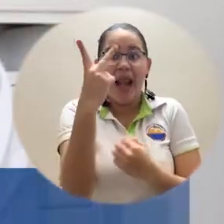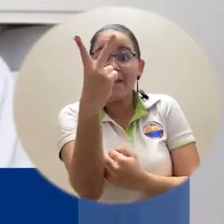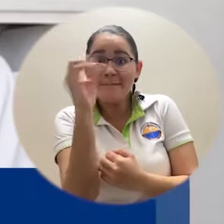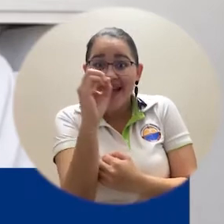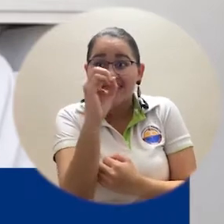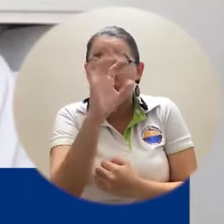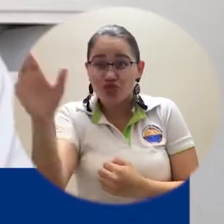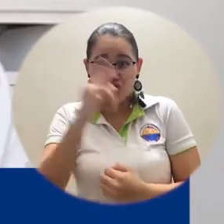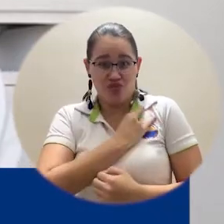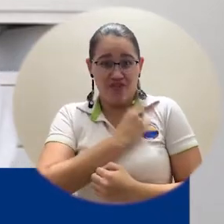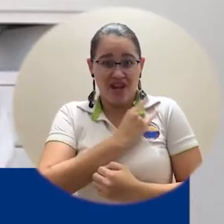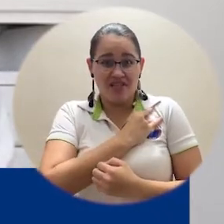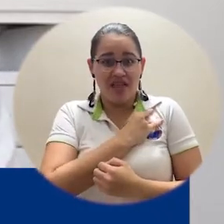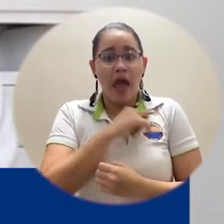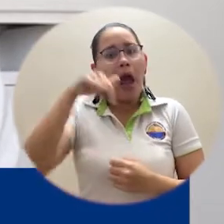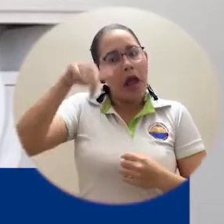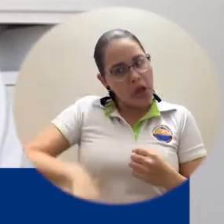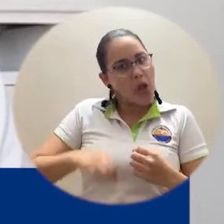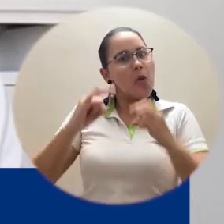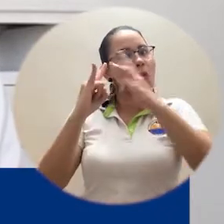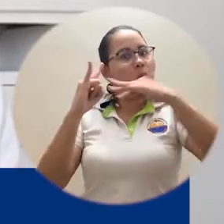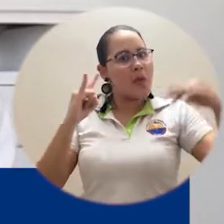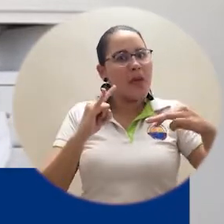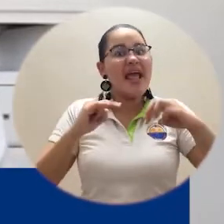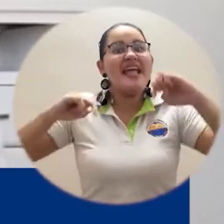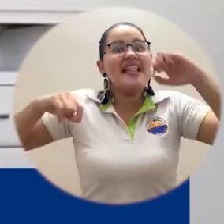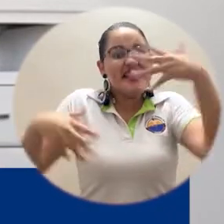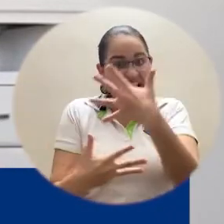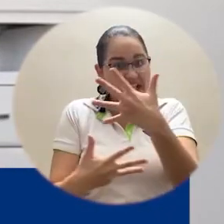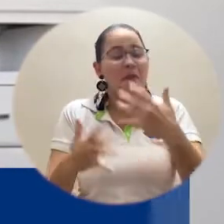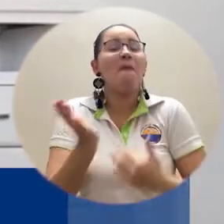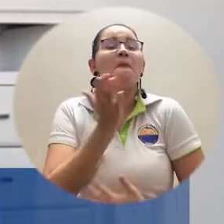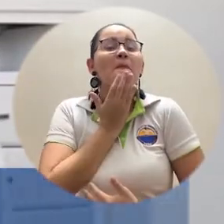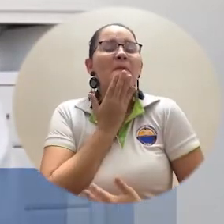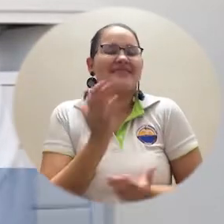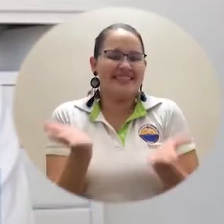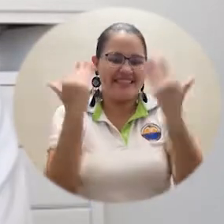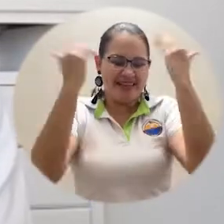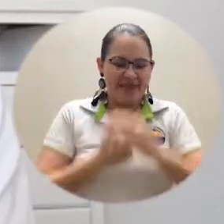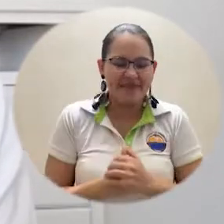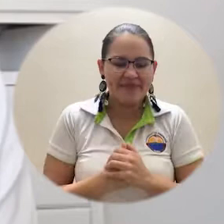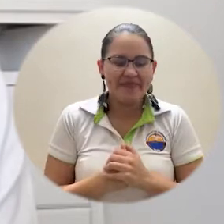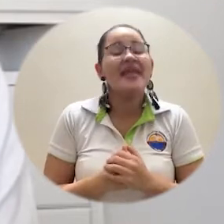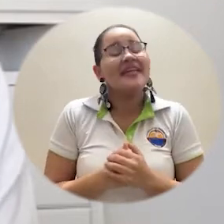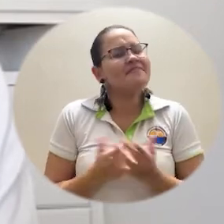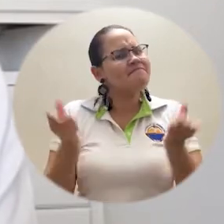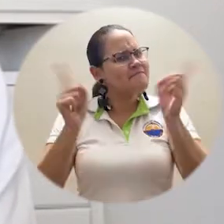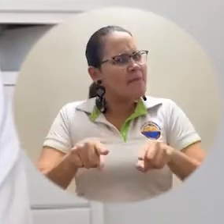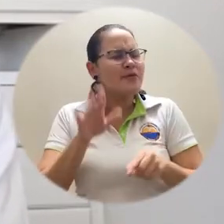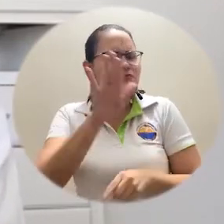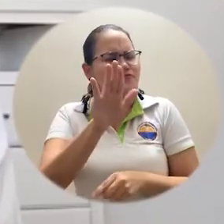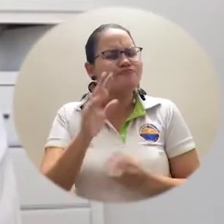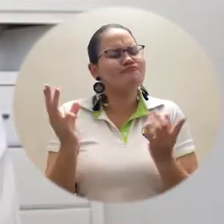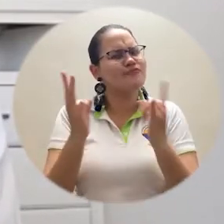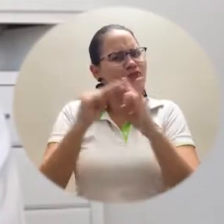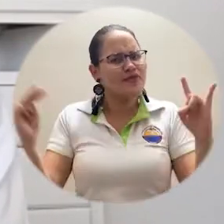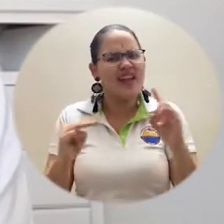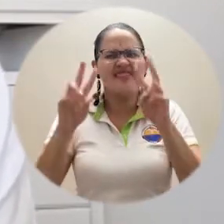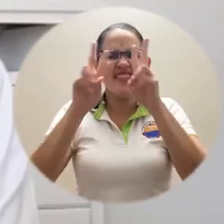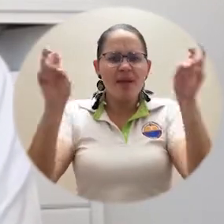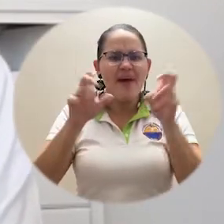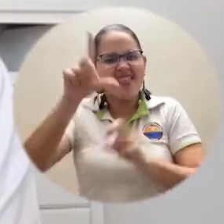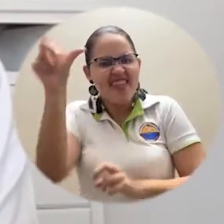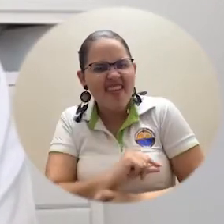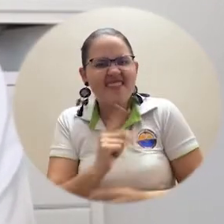los 10 puntos que subimos en la política de gobierno digital. Realmente la universidad, no sólo digamos en